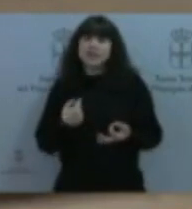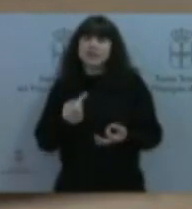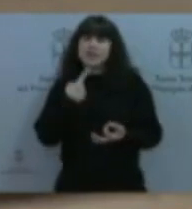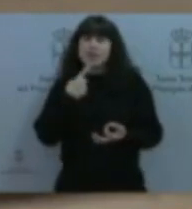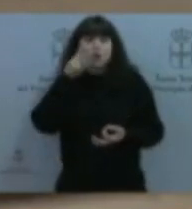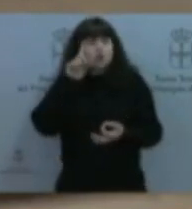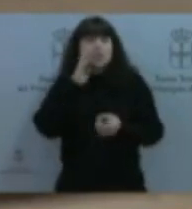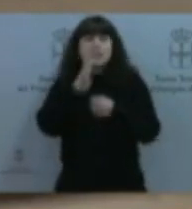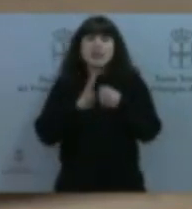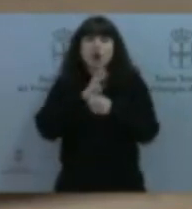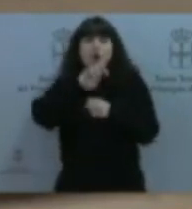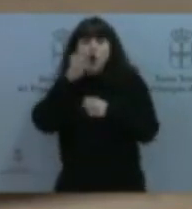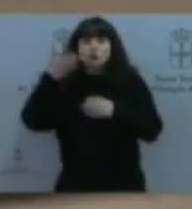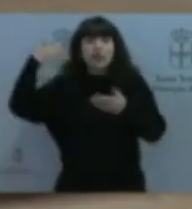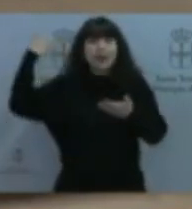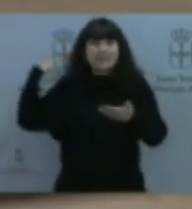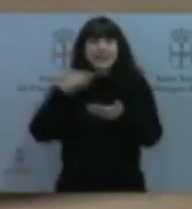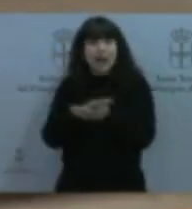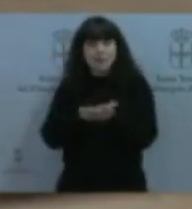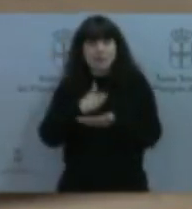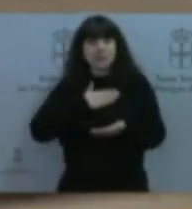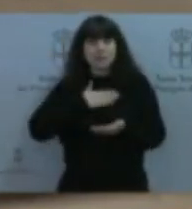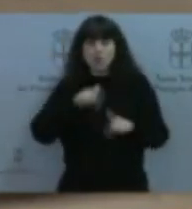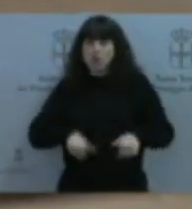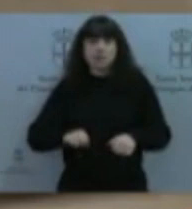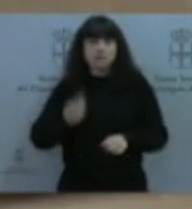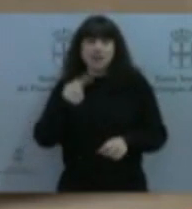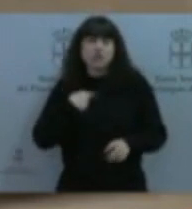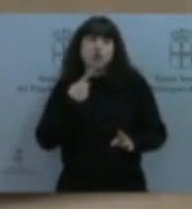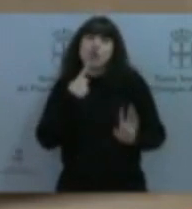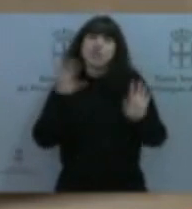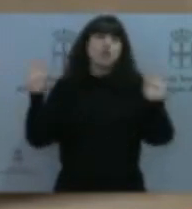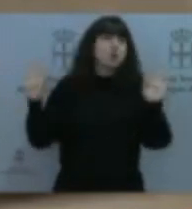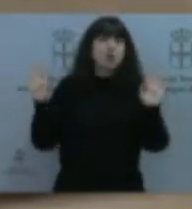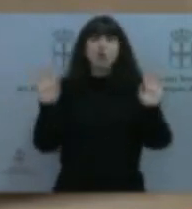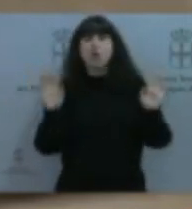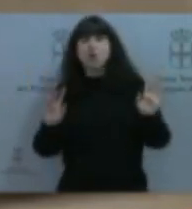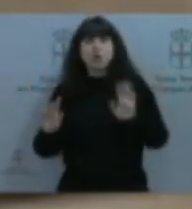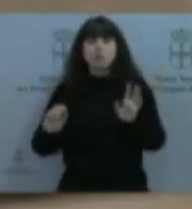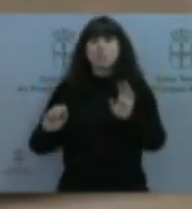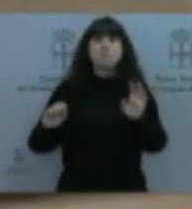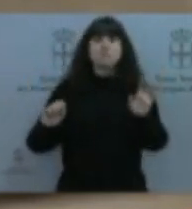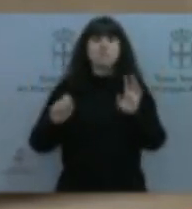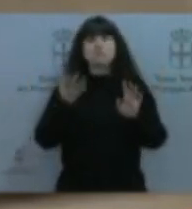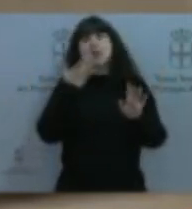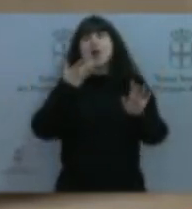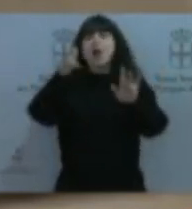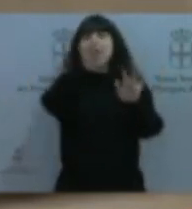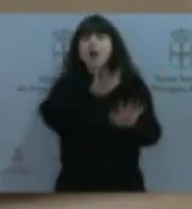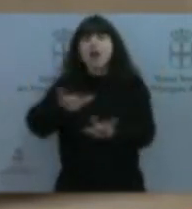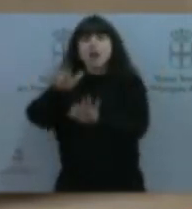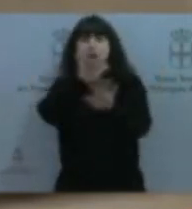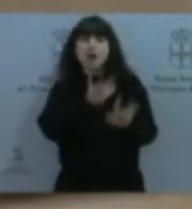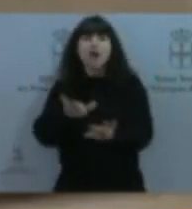patrimonio como en esta. No voy a pecar de adanismo, como se nos suele acusar, porque estoy segura de que efectivamente se ha hablado de patrimonio muchas veces,